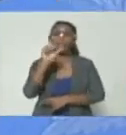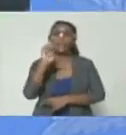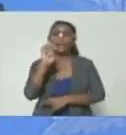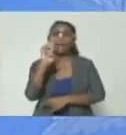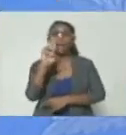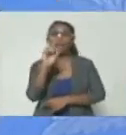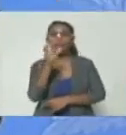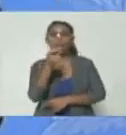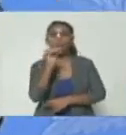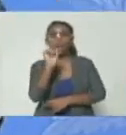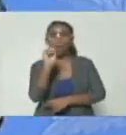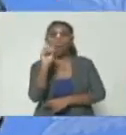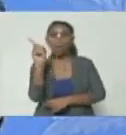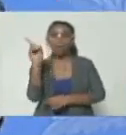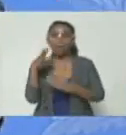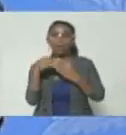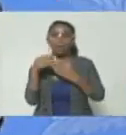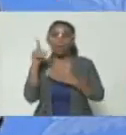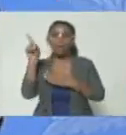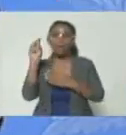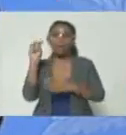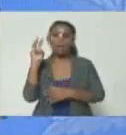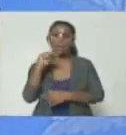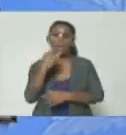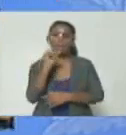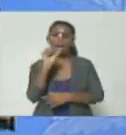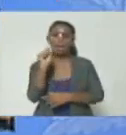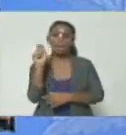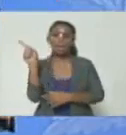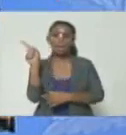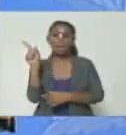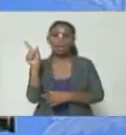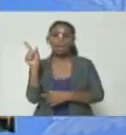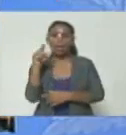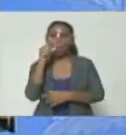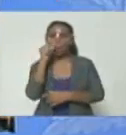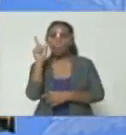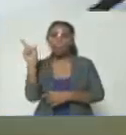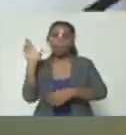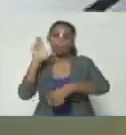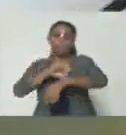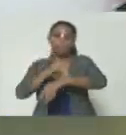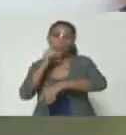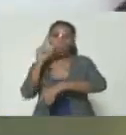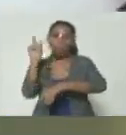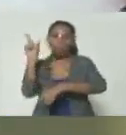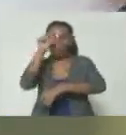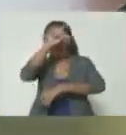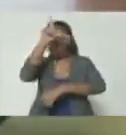de conservación con un poco de dólares allá en Miami. Gavilán es Leopoldo López. Entonces le dice